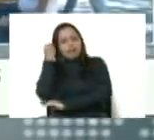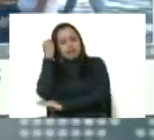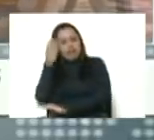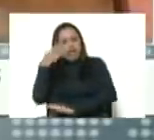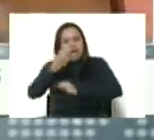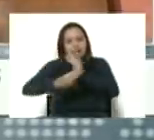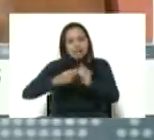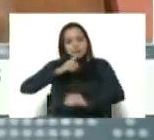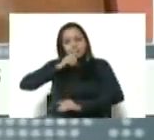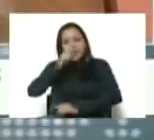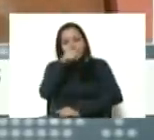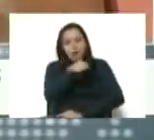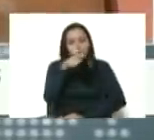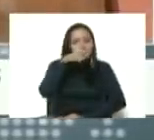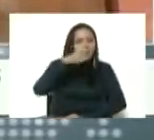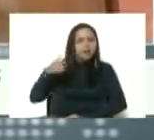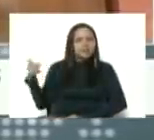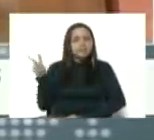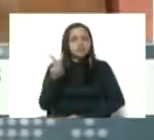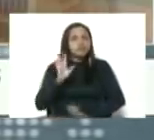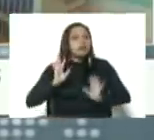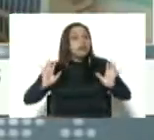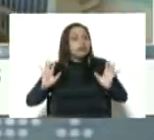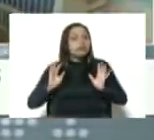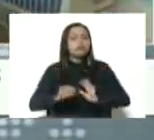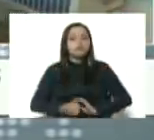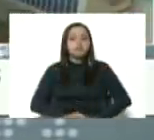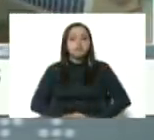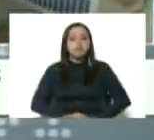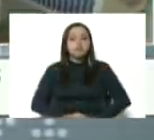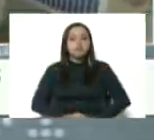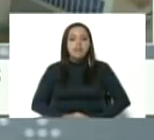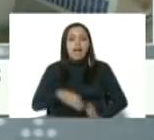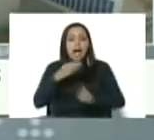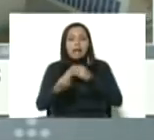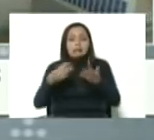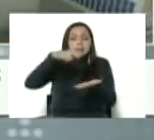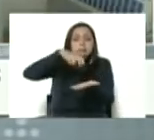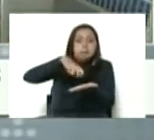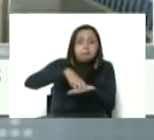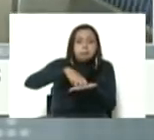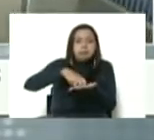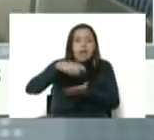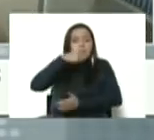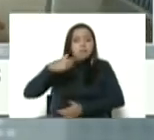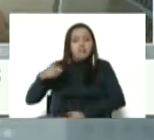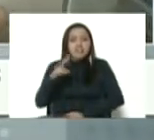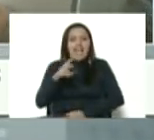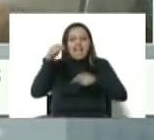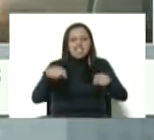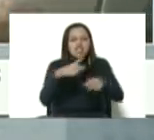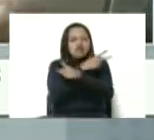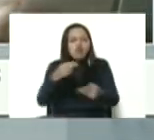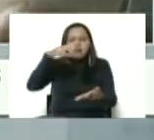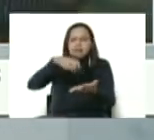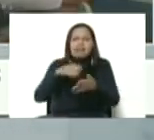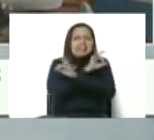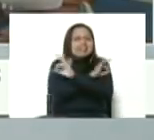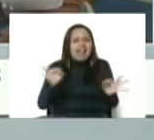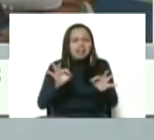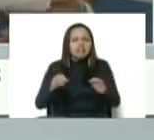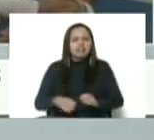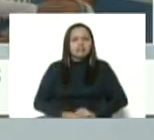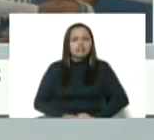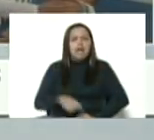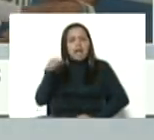hacerle daño al pueblo de Venezuela, rendir al pueblo de Venezuela. Aquí no se rinde nadie, en ninguna circunstancia.